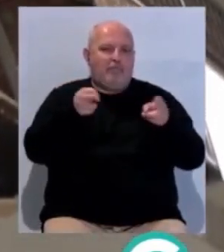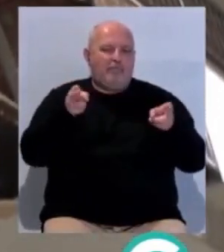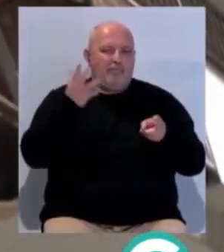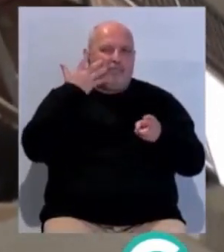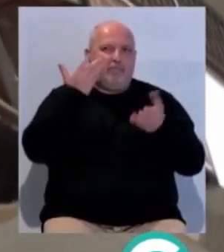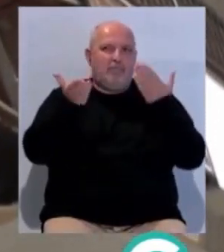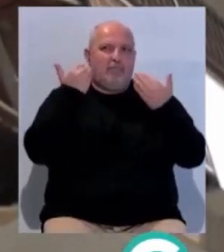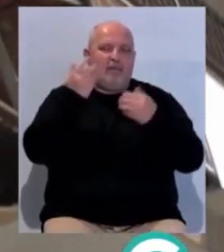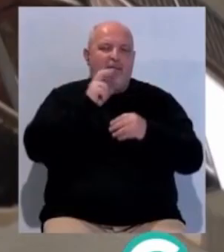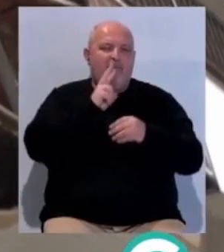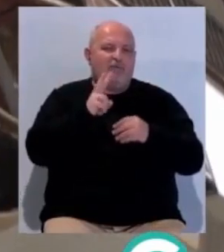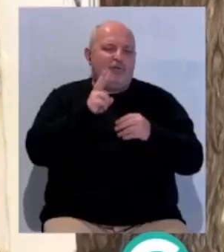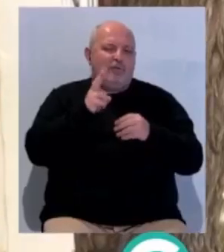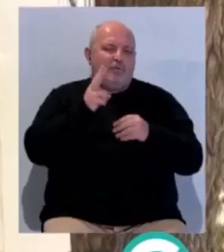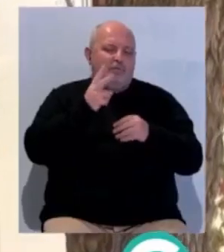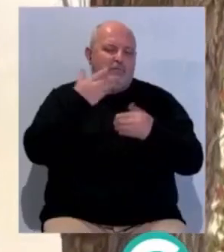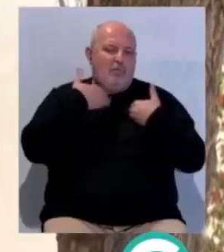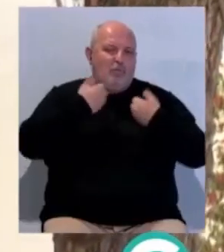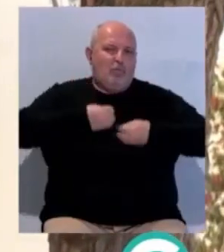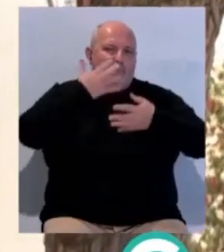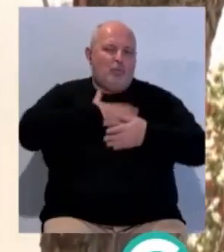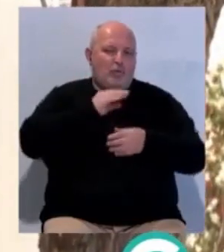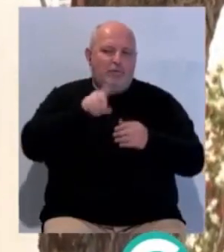la cornisa y al aviso del peligro a la propiedad.